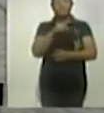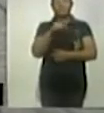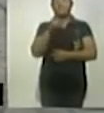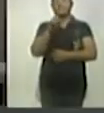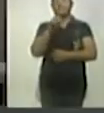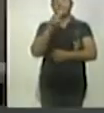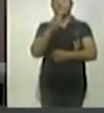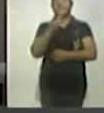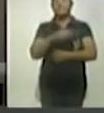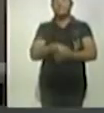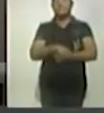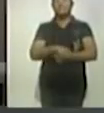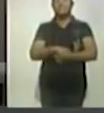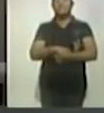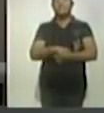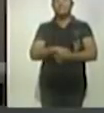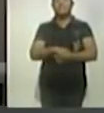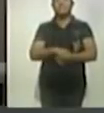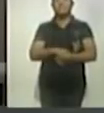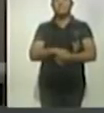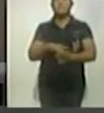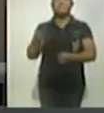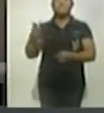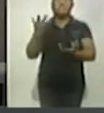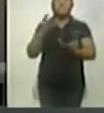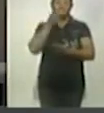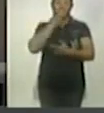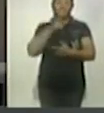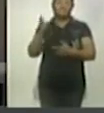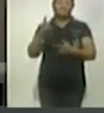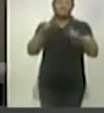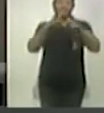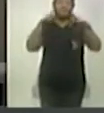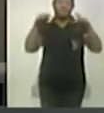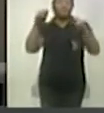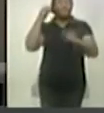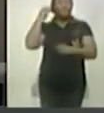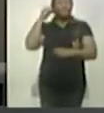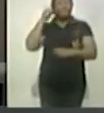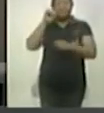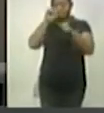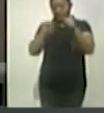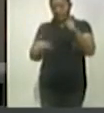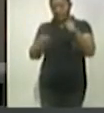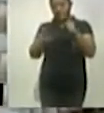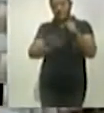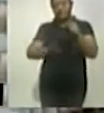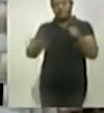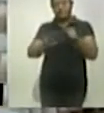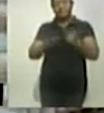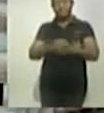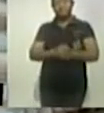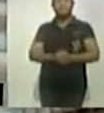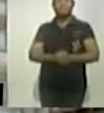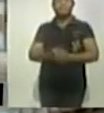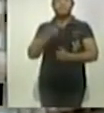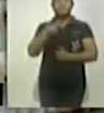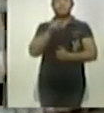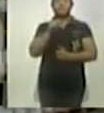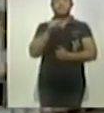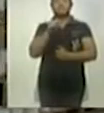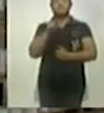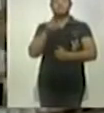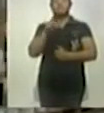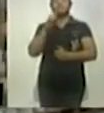al sur de, como ya bien lo mencionabas, de la Crucecita en la municipio de Santa María Huatulco, en la región de la costa